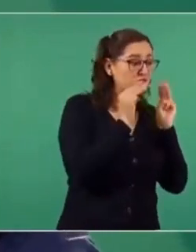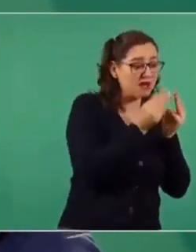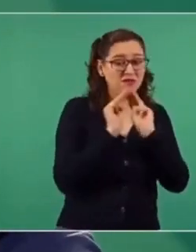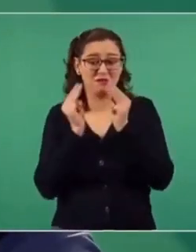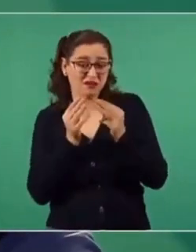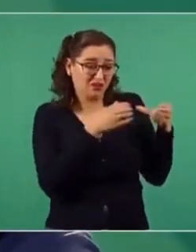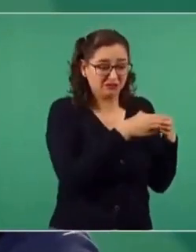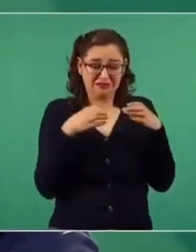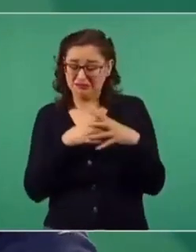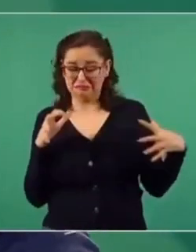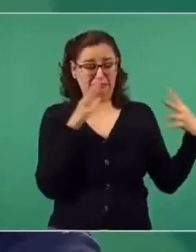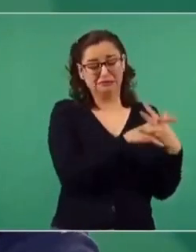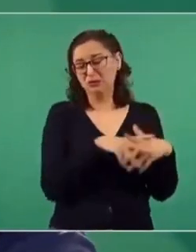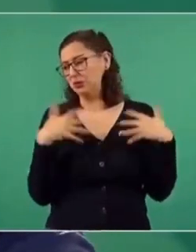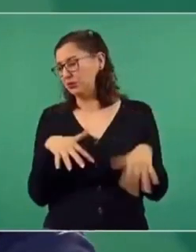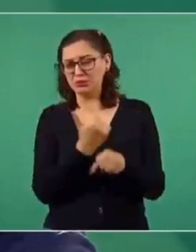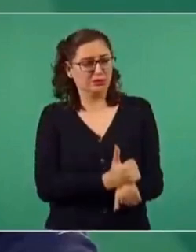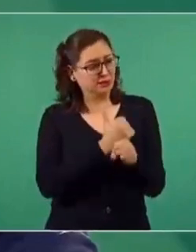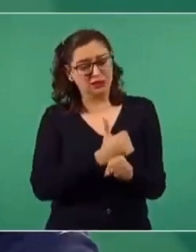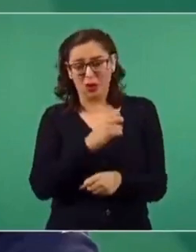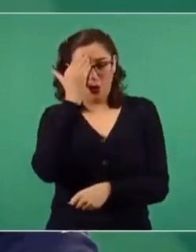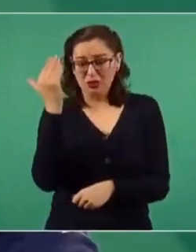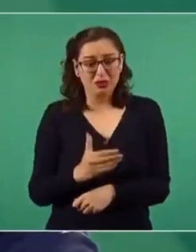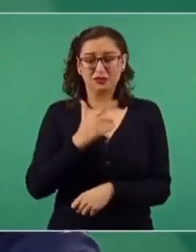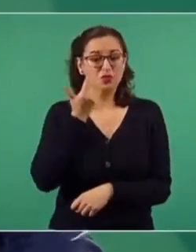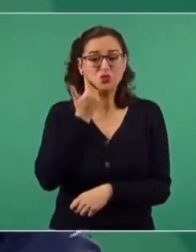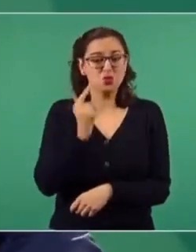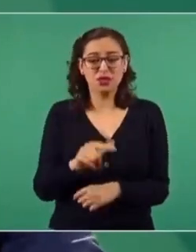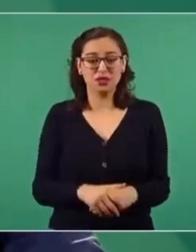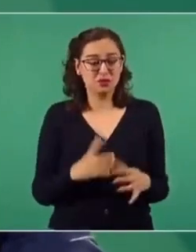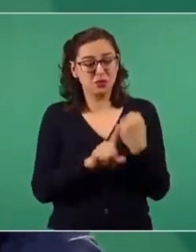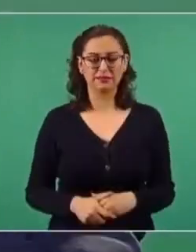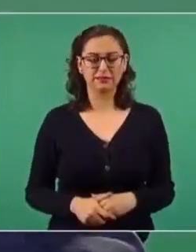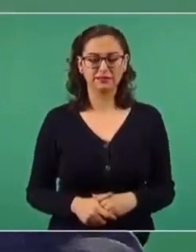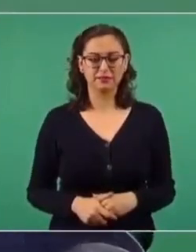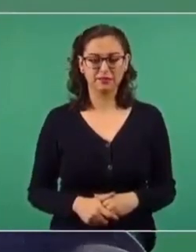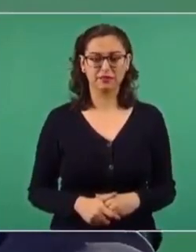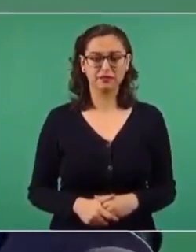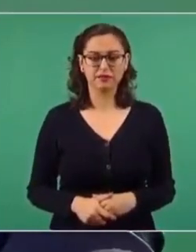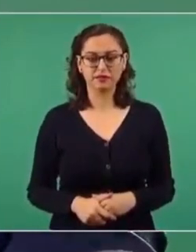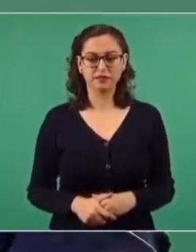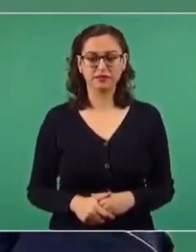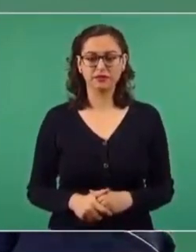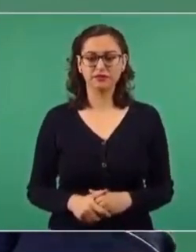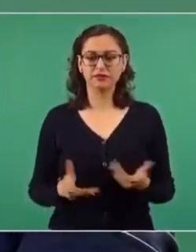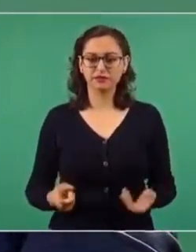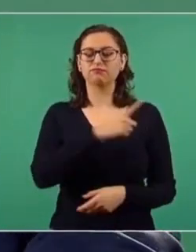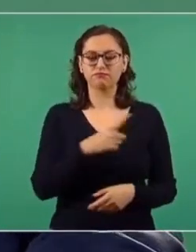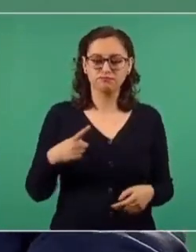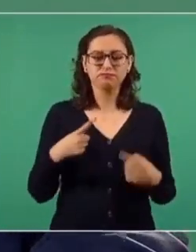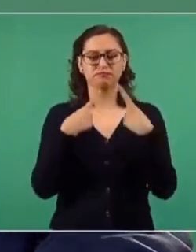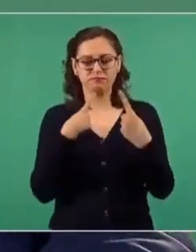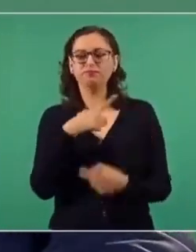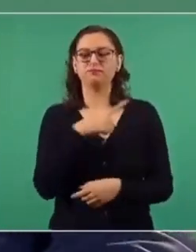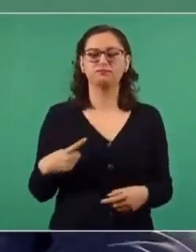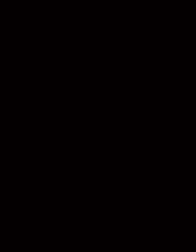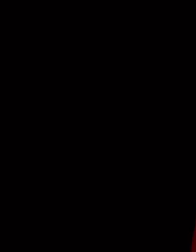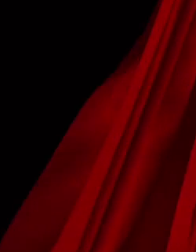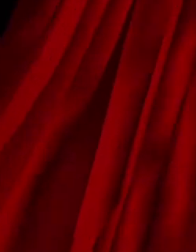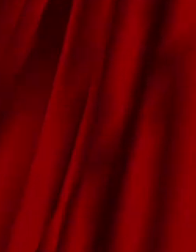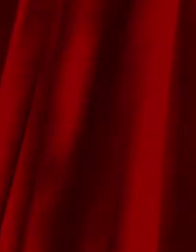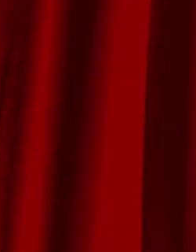No queremos nosotros, que nadie sufra. No se resuelve nada con eso. Vamos a que haya entendimiento, que haya paz.